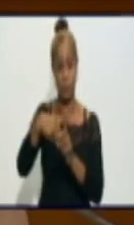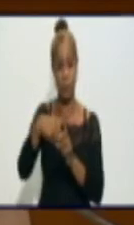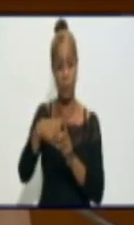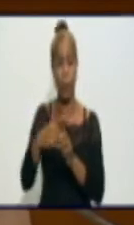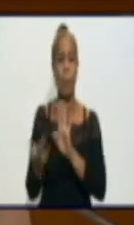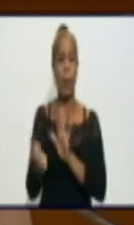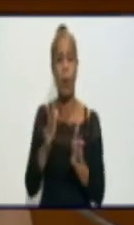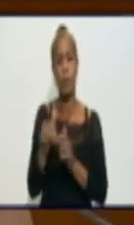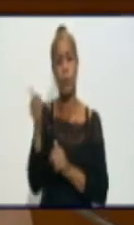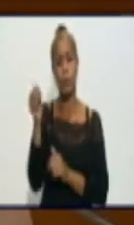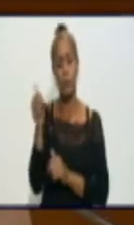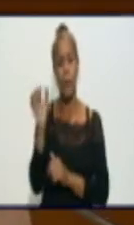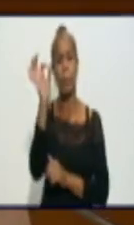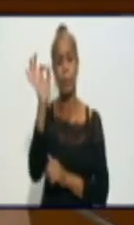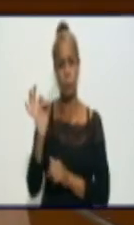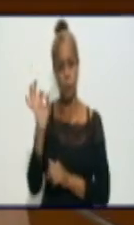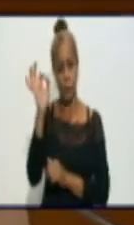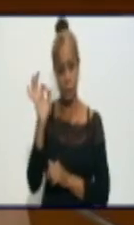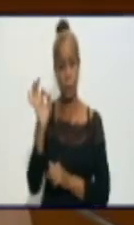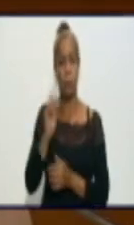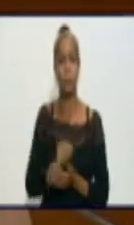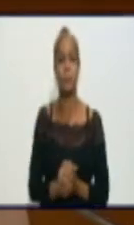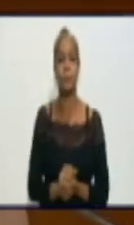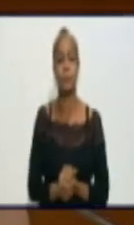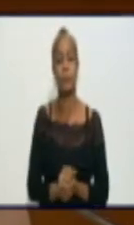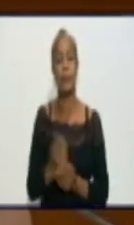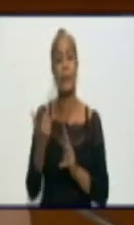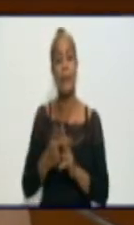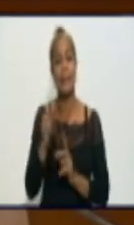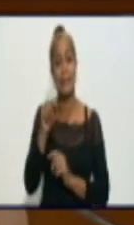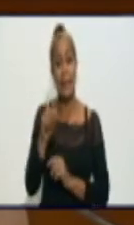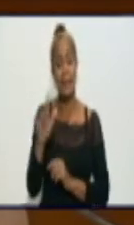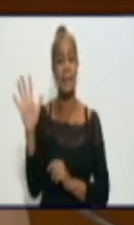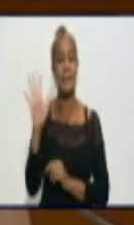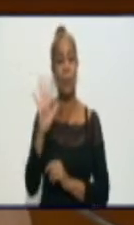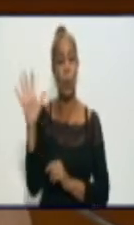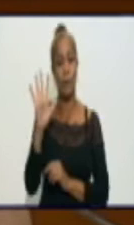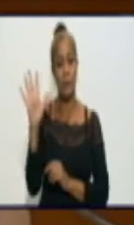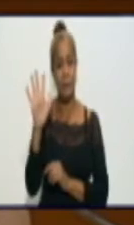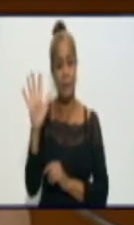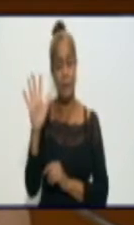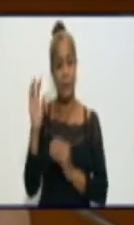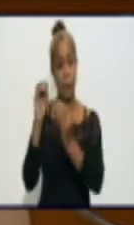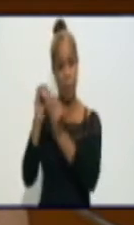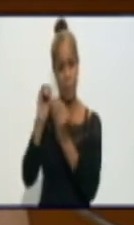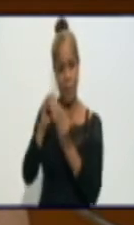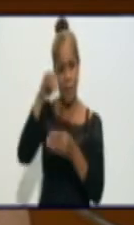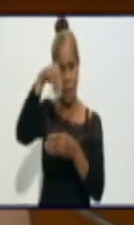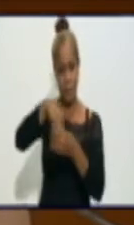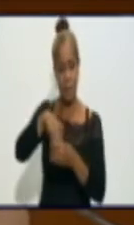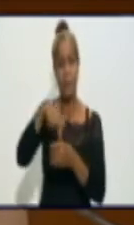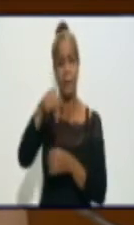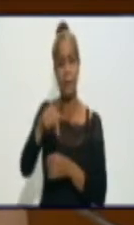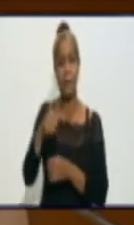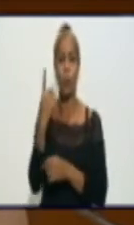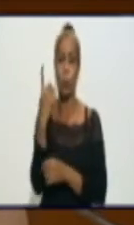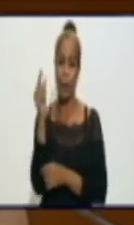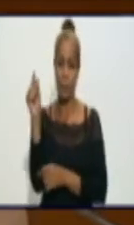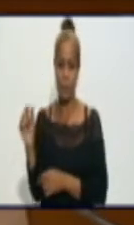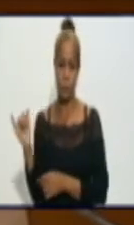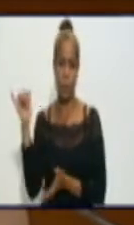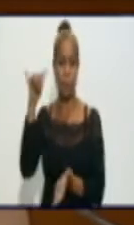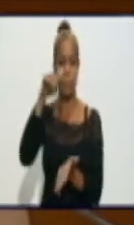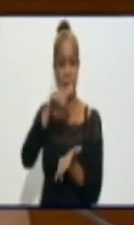10% de positividad acá en la provincia. De ellas 55 correspondientes a la transmisión autóctona y una con fuente de infección en el extranjero,